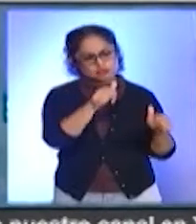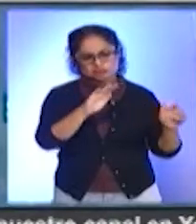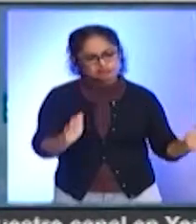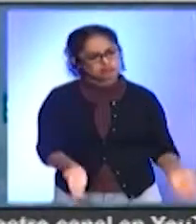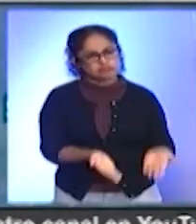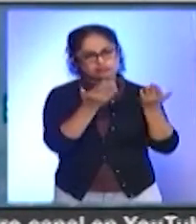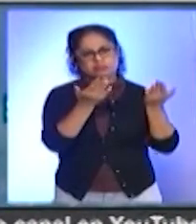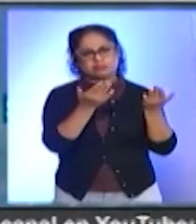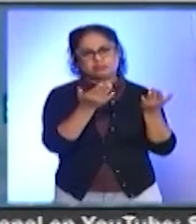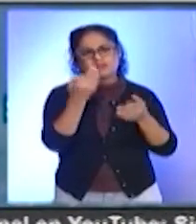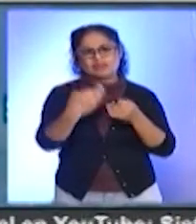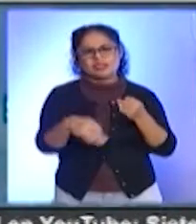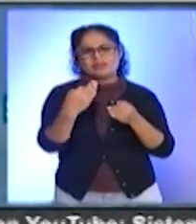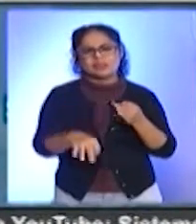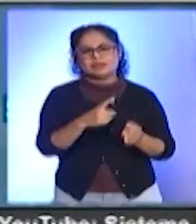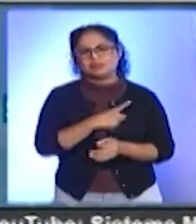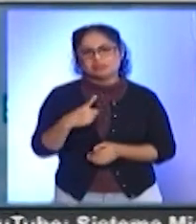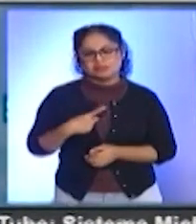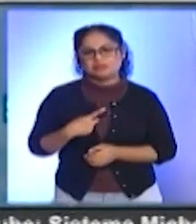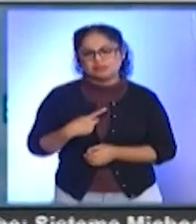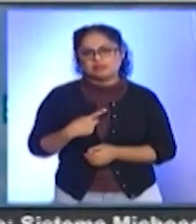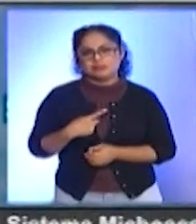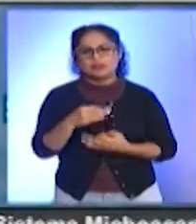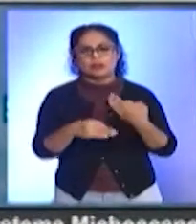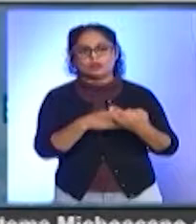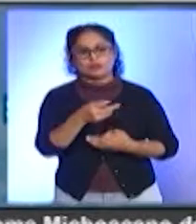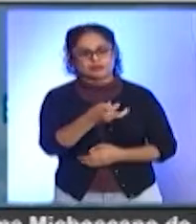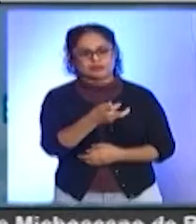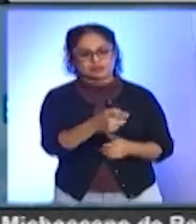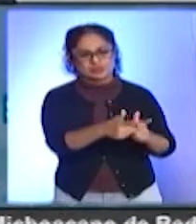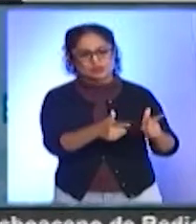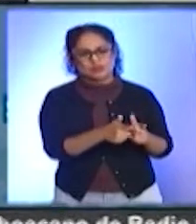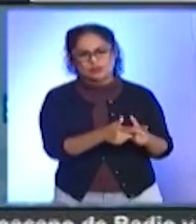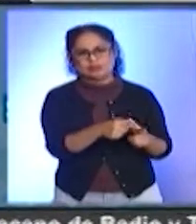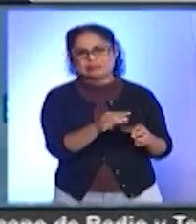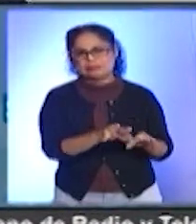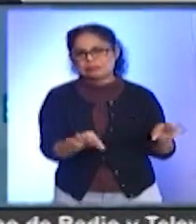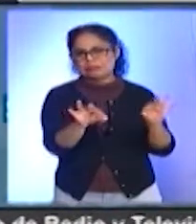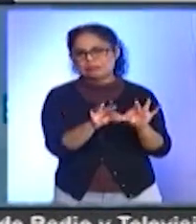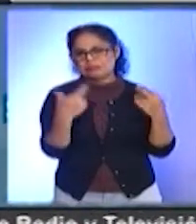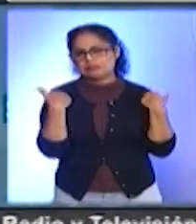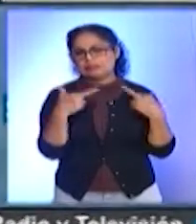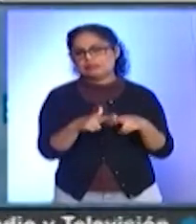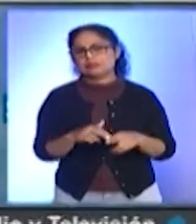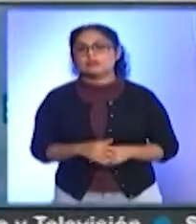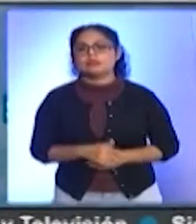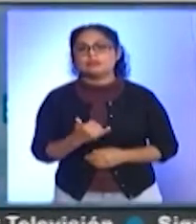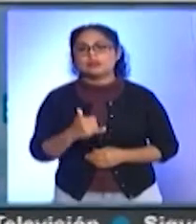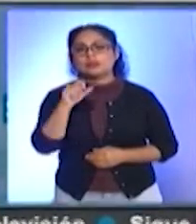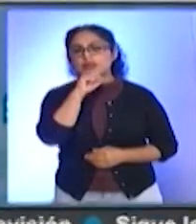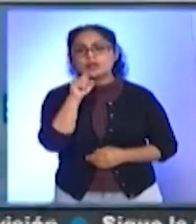los compromisos que se tienen con este sector tan fundamental. Efectivamente, también